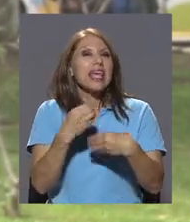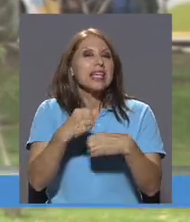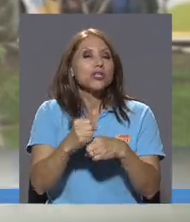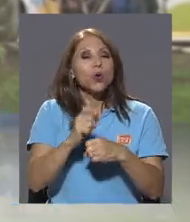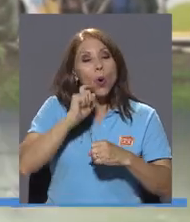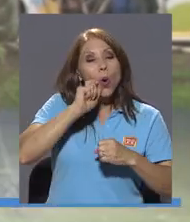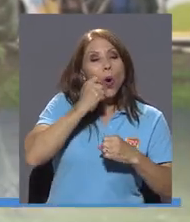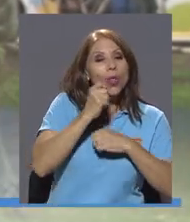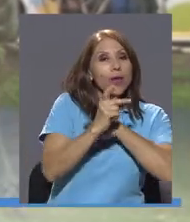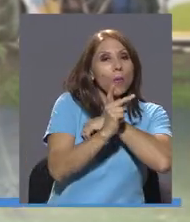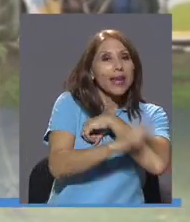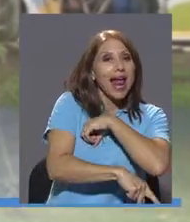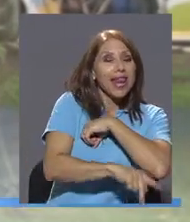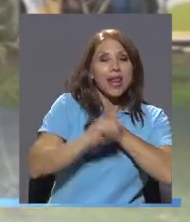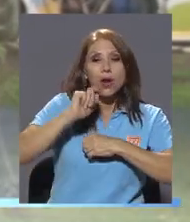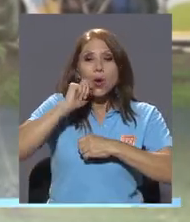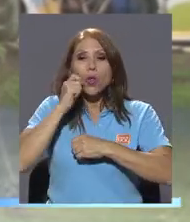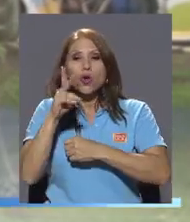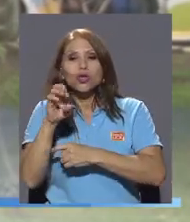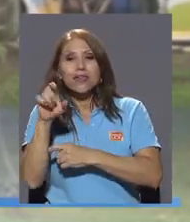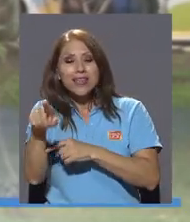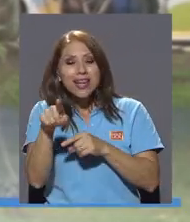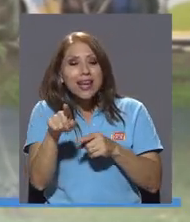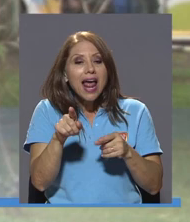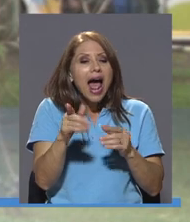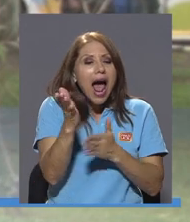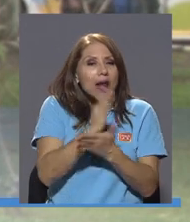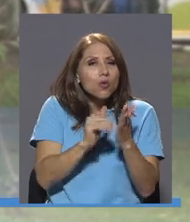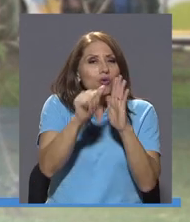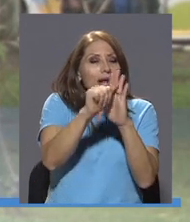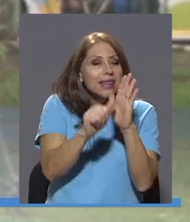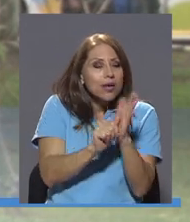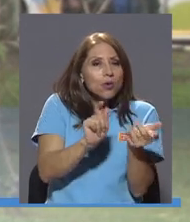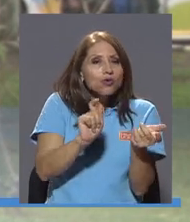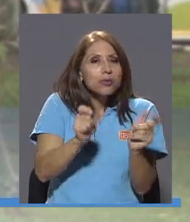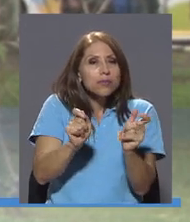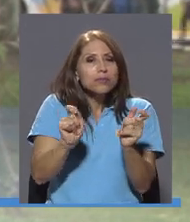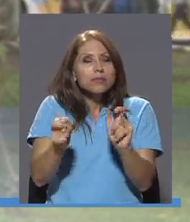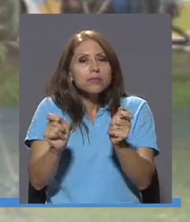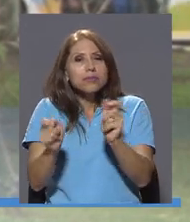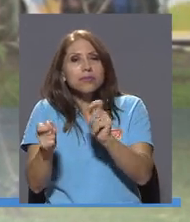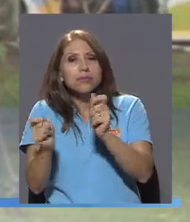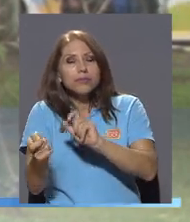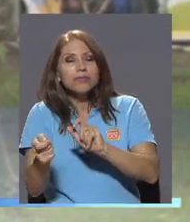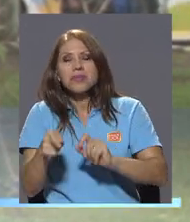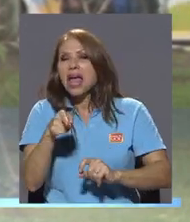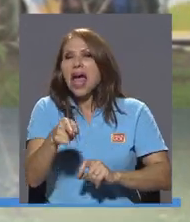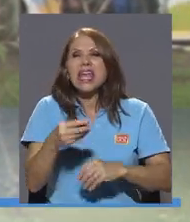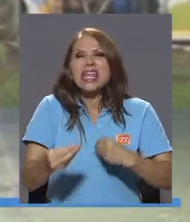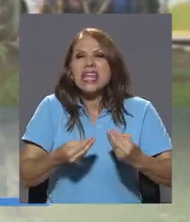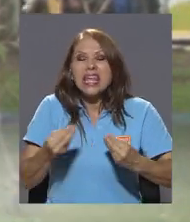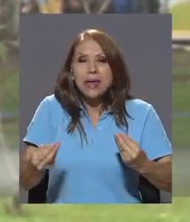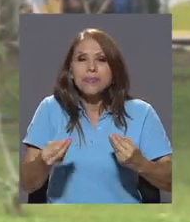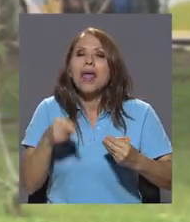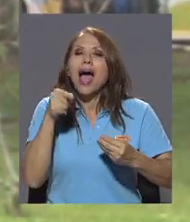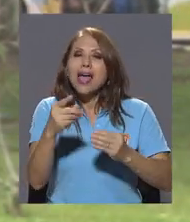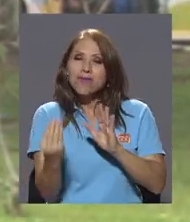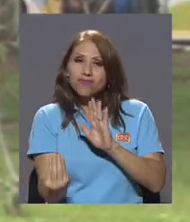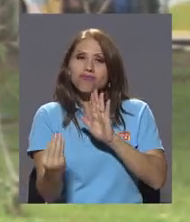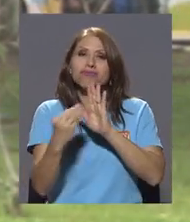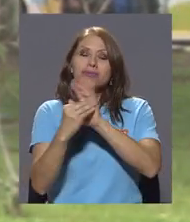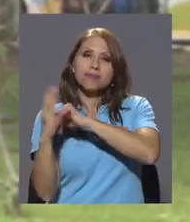Penal y del Código Civil. Básicamente lo que viene a hacer es a penalizar o a sancionar las